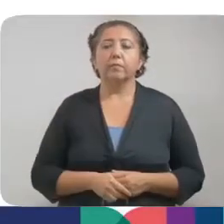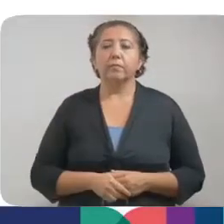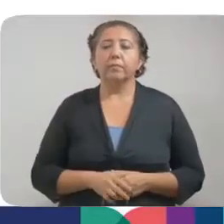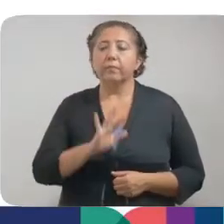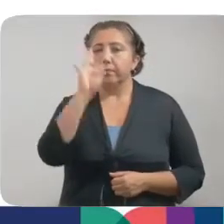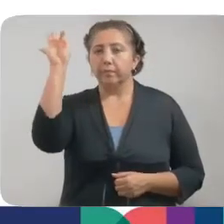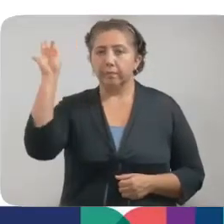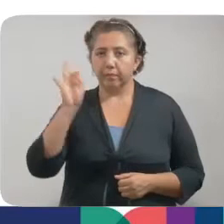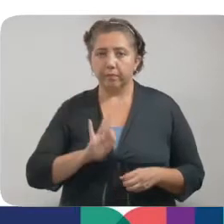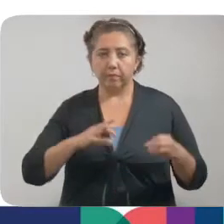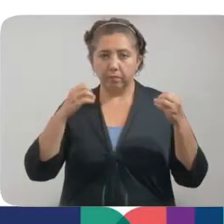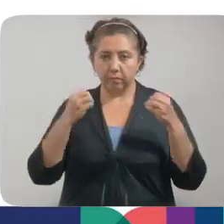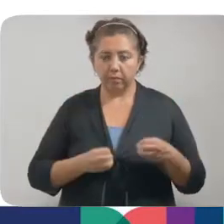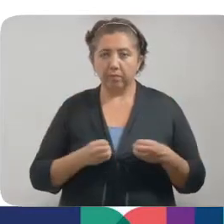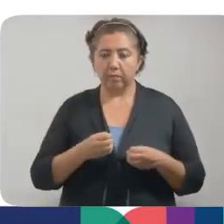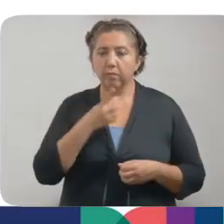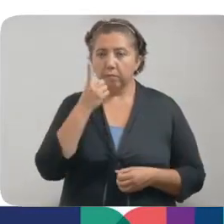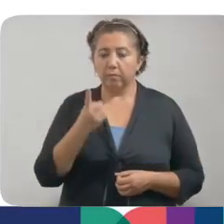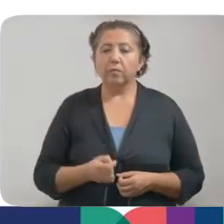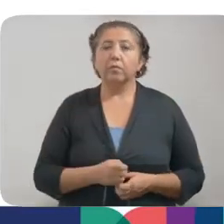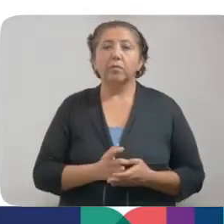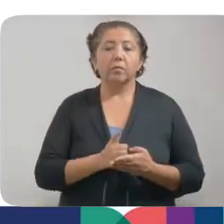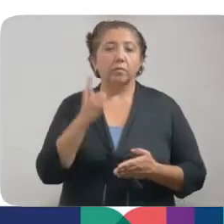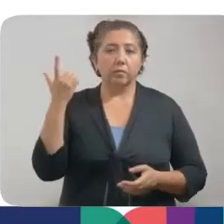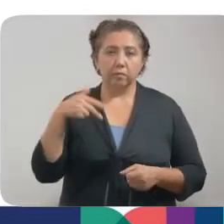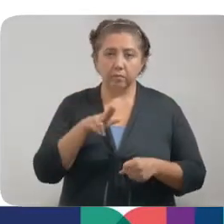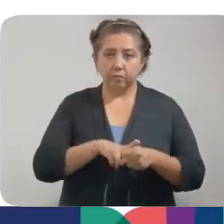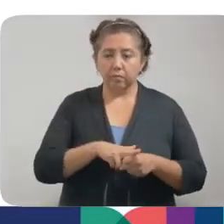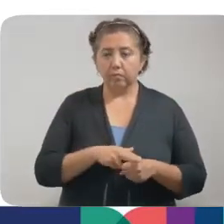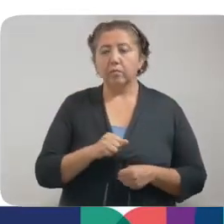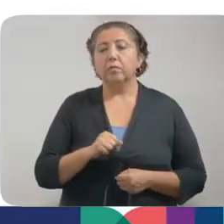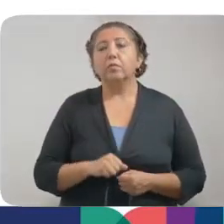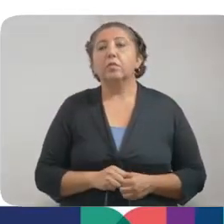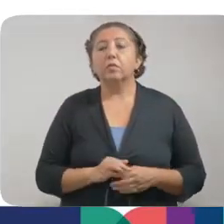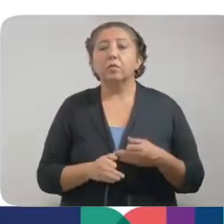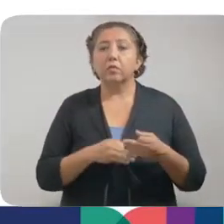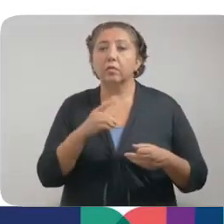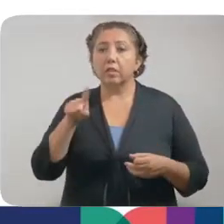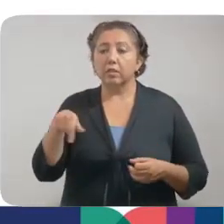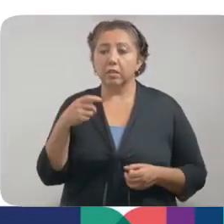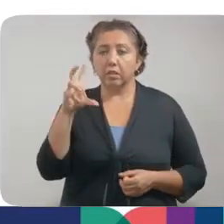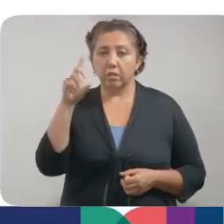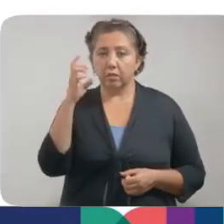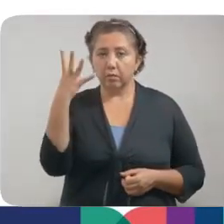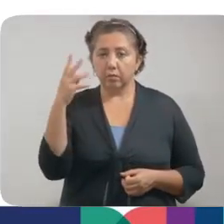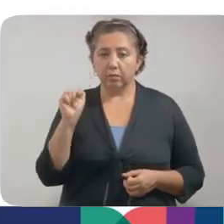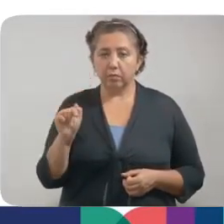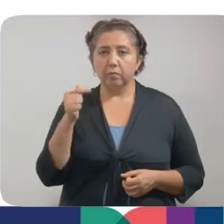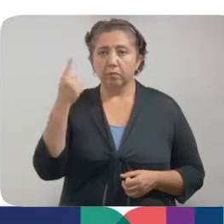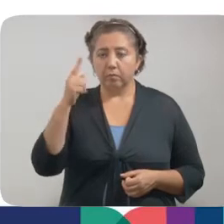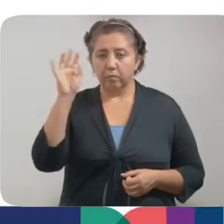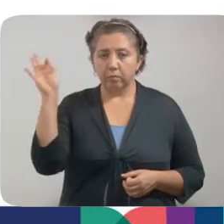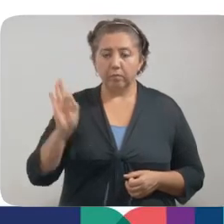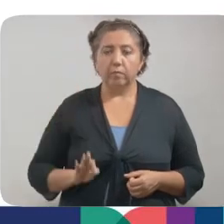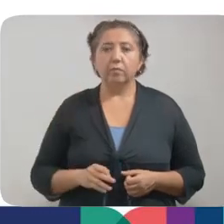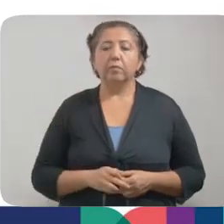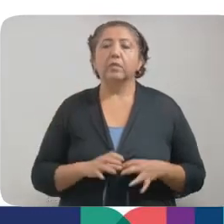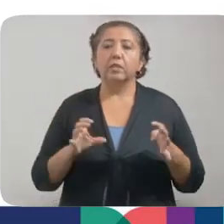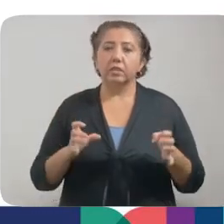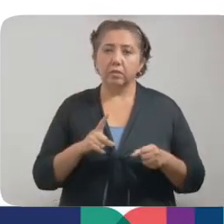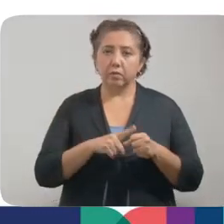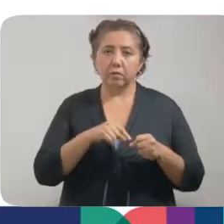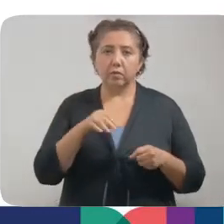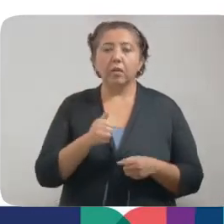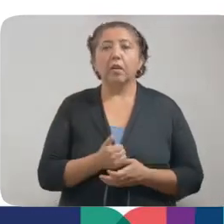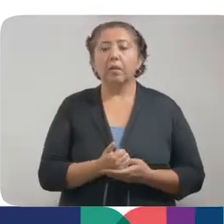El porcentaje de ocupación de cuidados intensivos total COVID y no COVID es del 34.1%. Está en